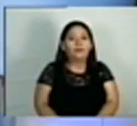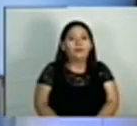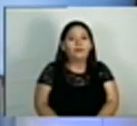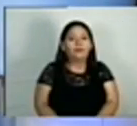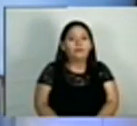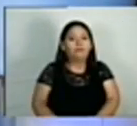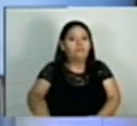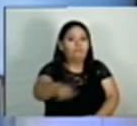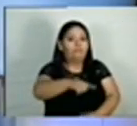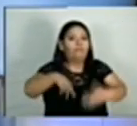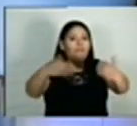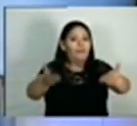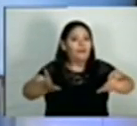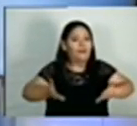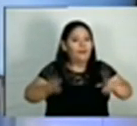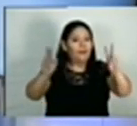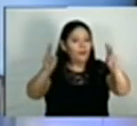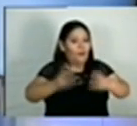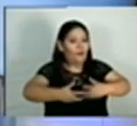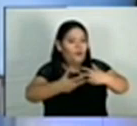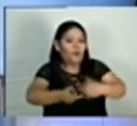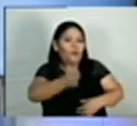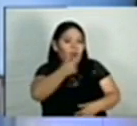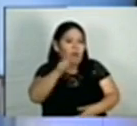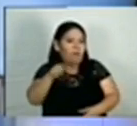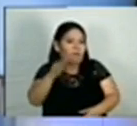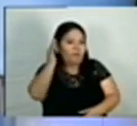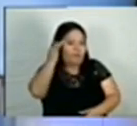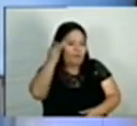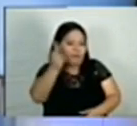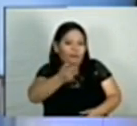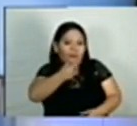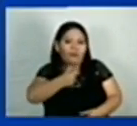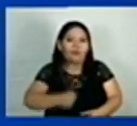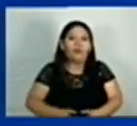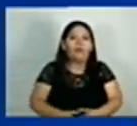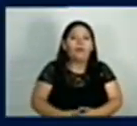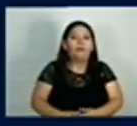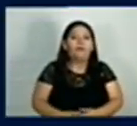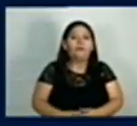Bienvenidos a Acontecer Empresarial. A continuación conoceremos las noticias.